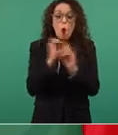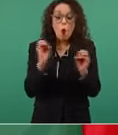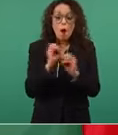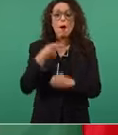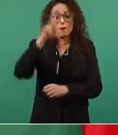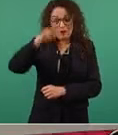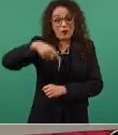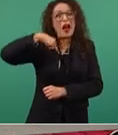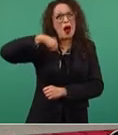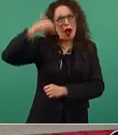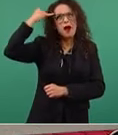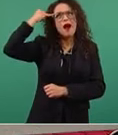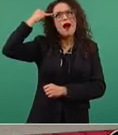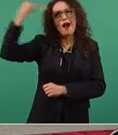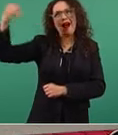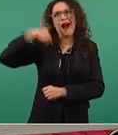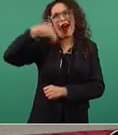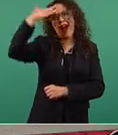imagino.